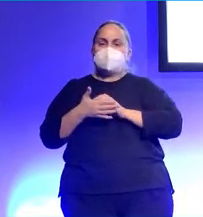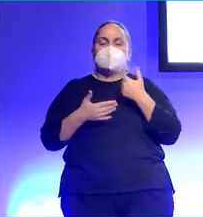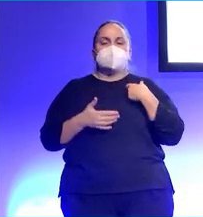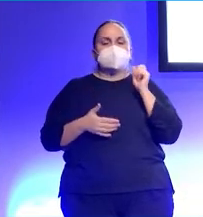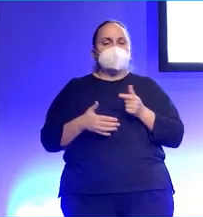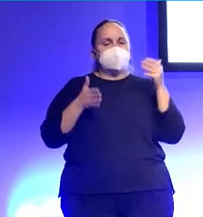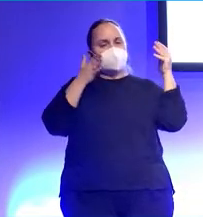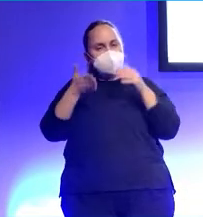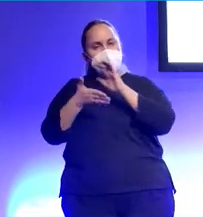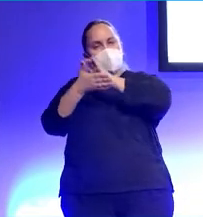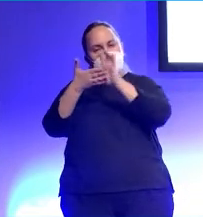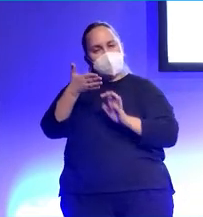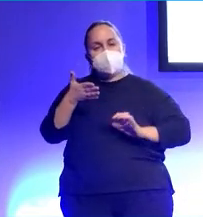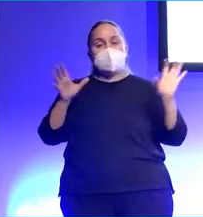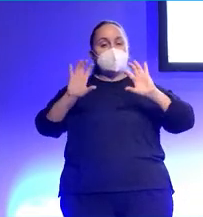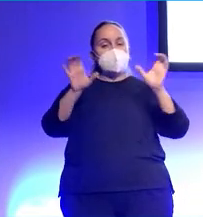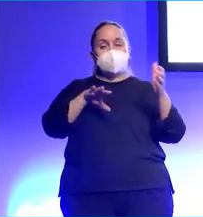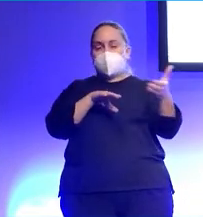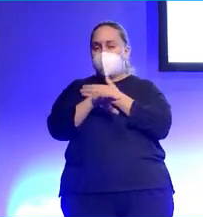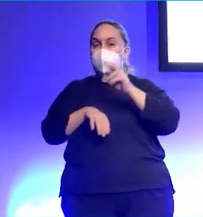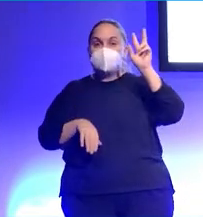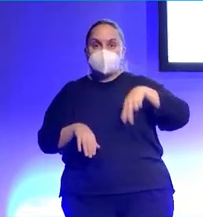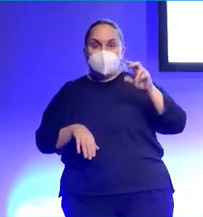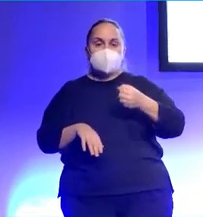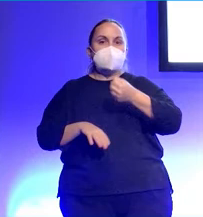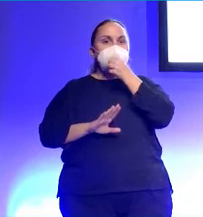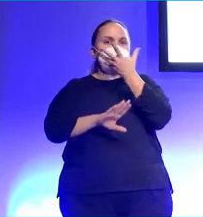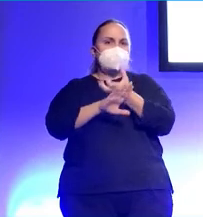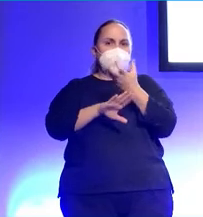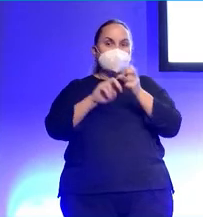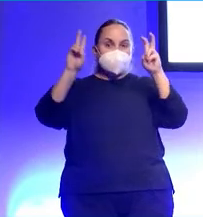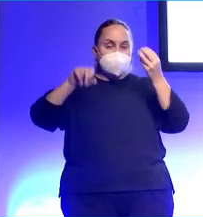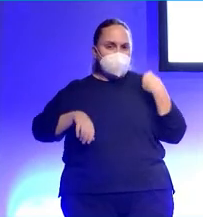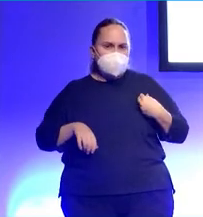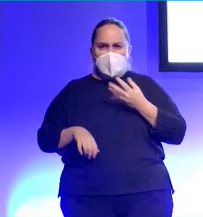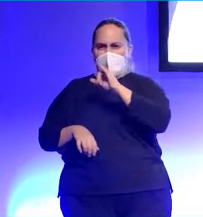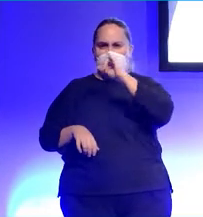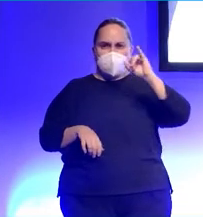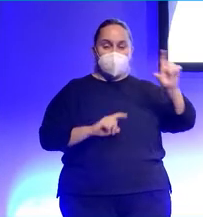hecho radio, ya hay un millón de podcasts de tecnología y de Apple y además no tengo idea técnica de edición de audio.